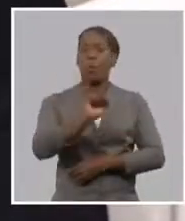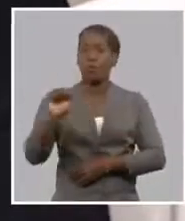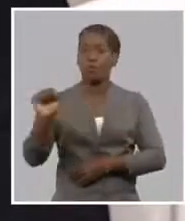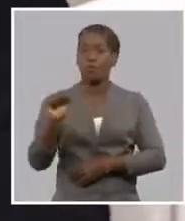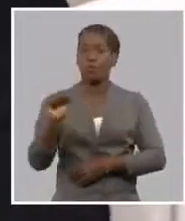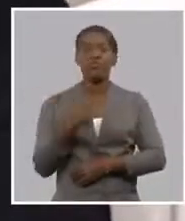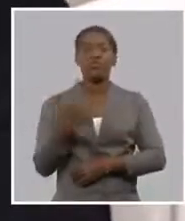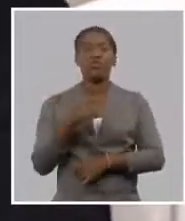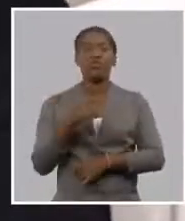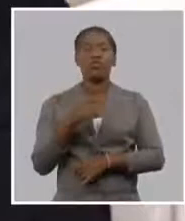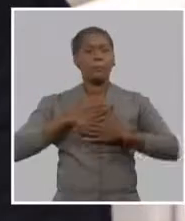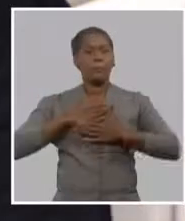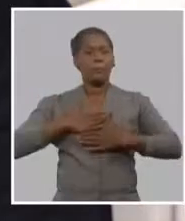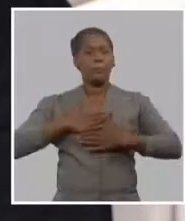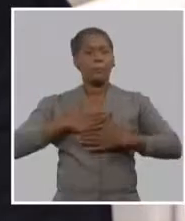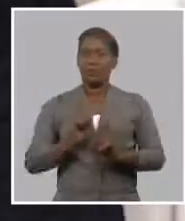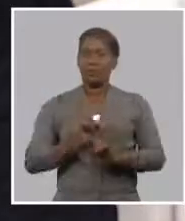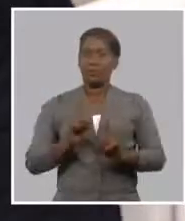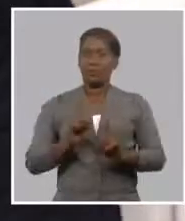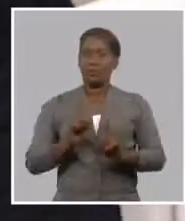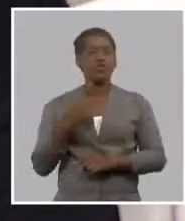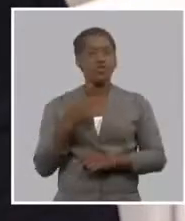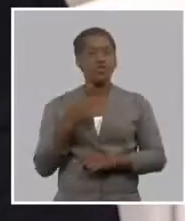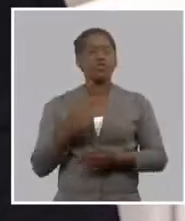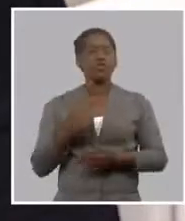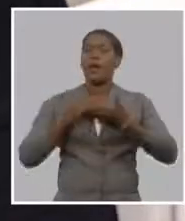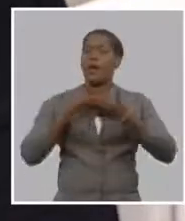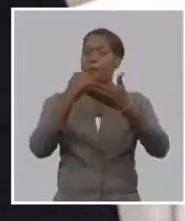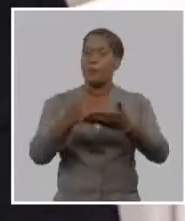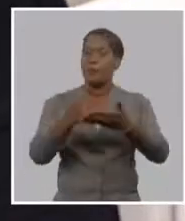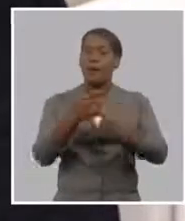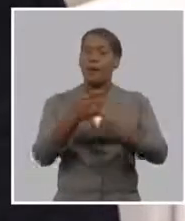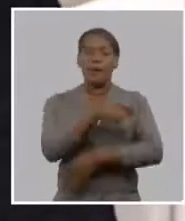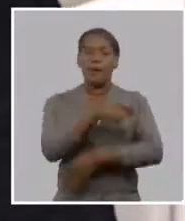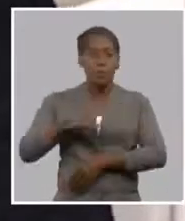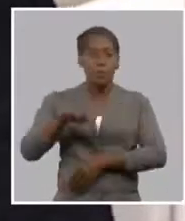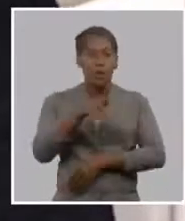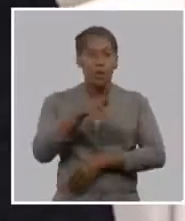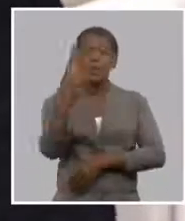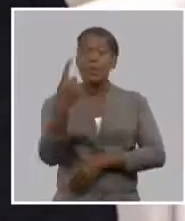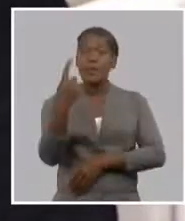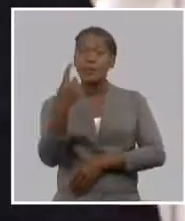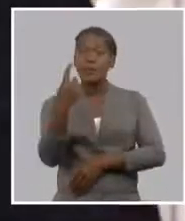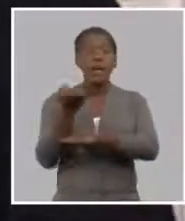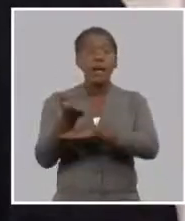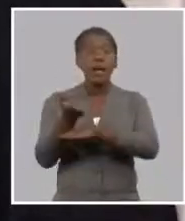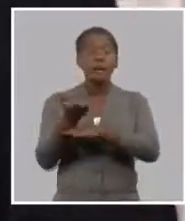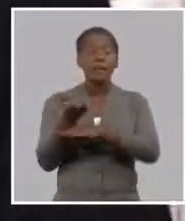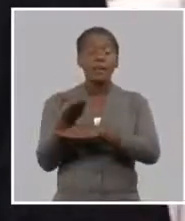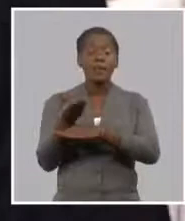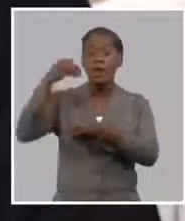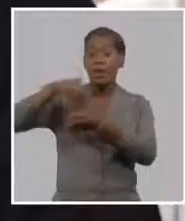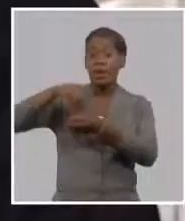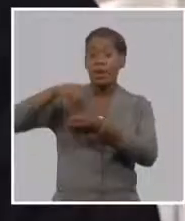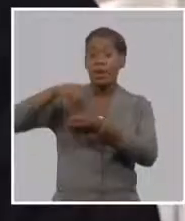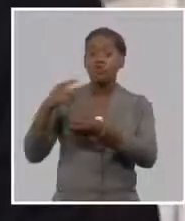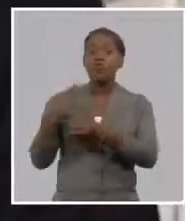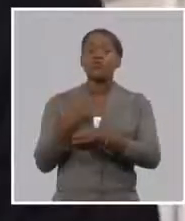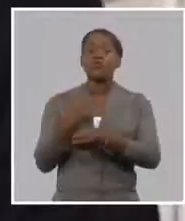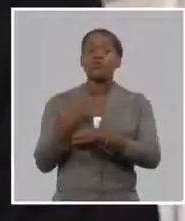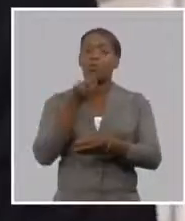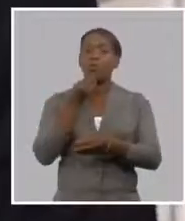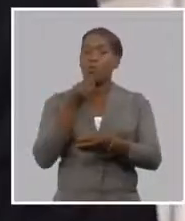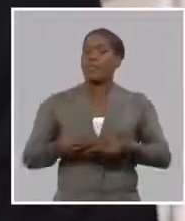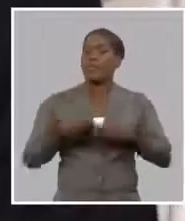tranquilos en ningún nivel de nuestra institución que apruebe crédito mientras que nosotros sepamos que tengamos